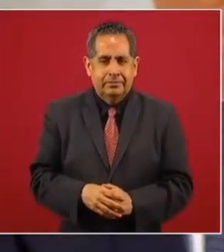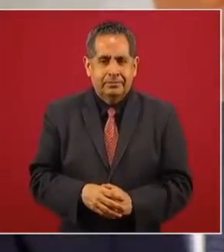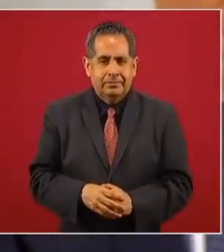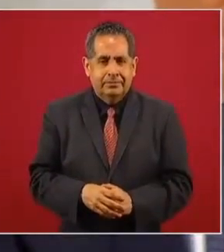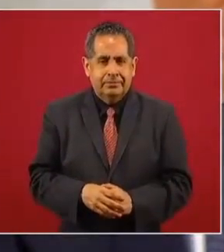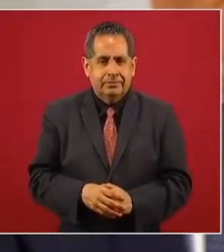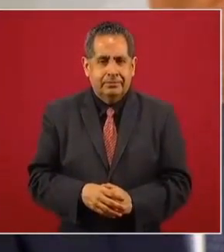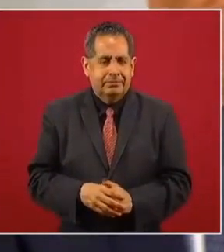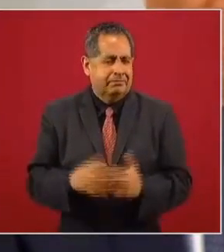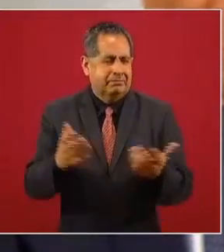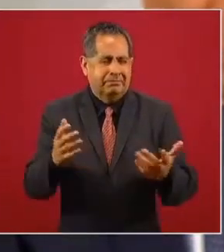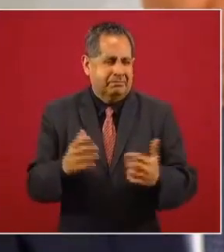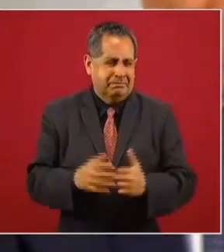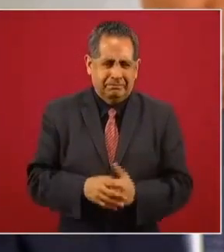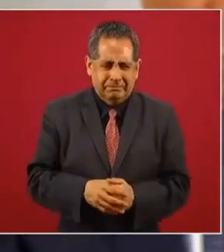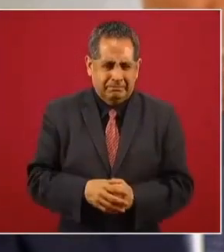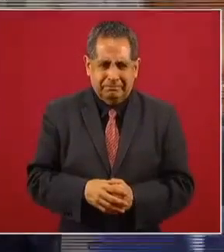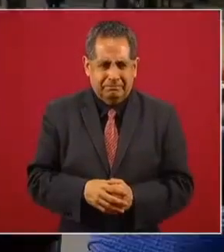Puede ser,